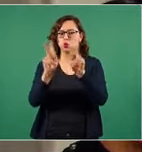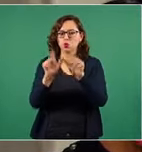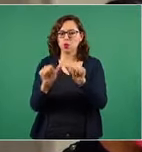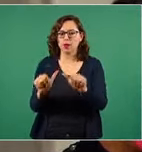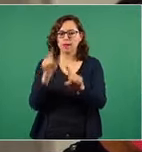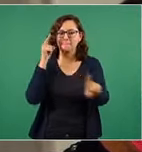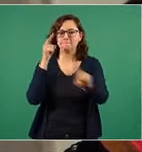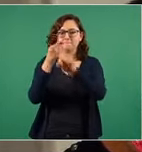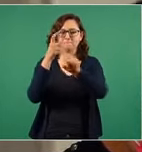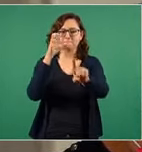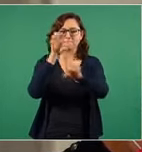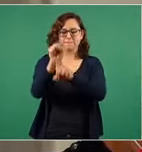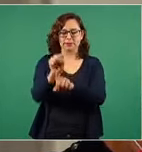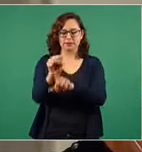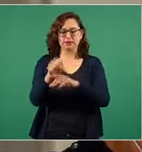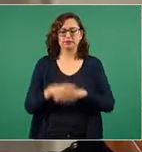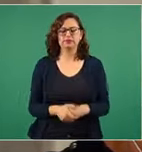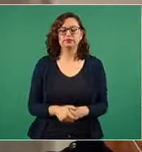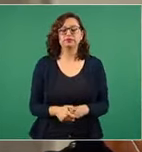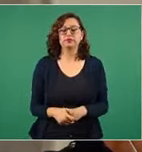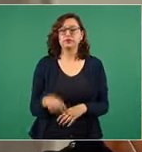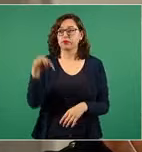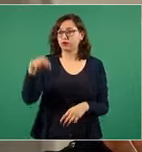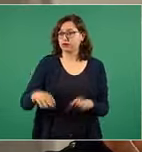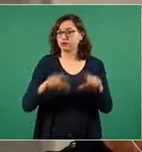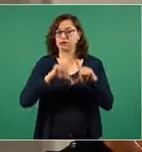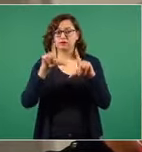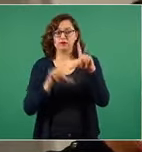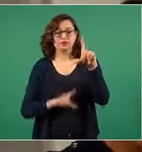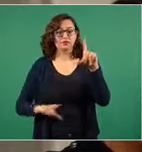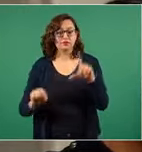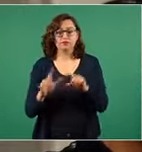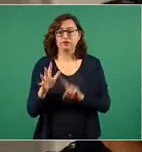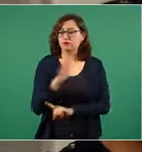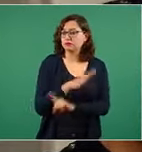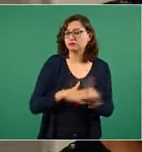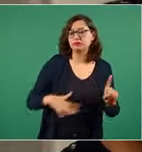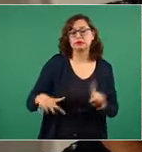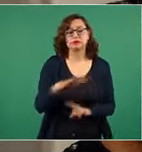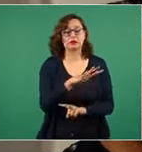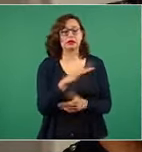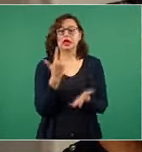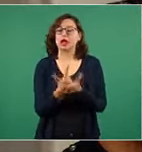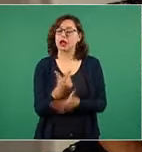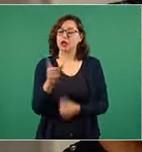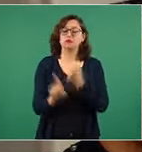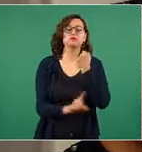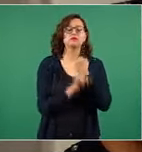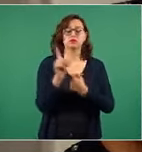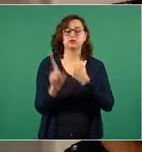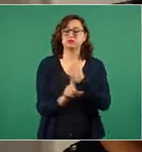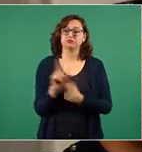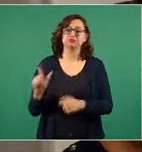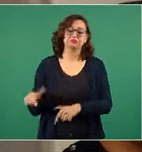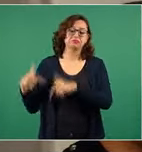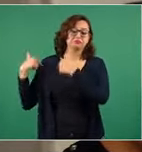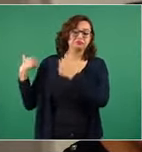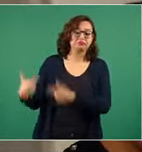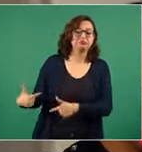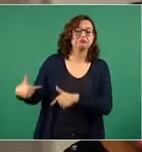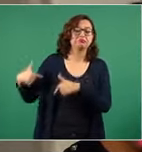Hoy México sigue viviendo, por supuesto, las secuelas de los gobiernos anteriores, que no es una